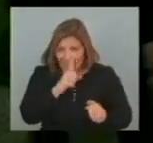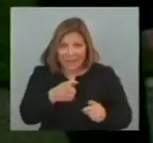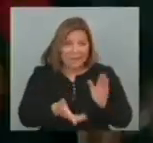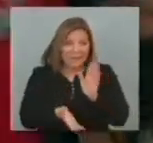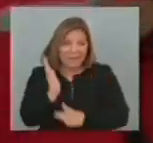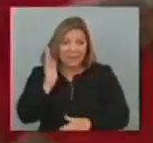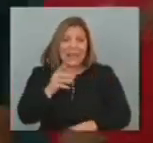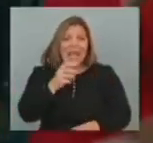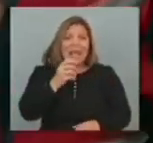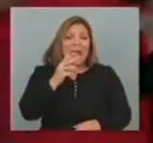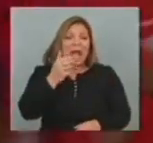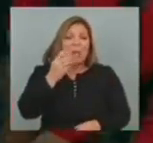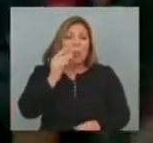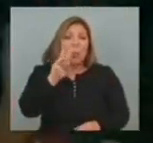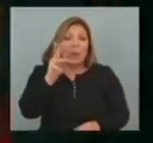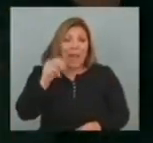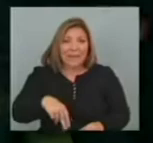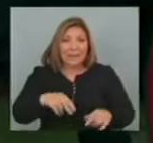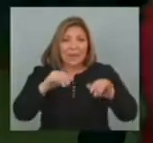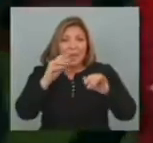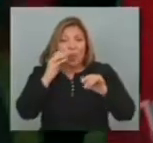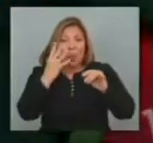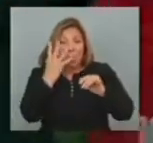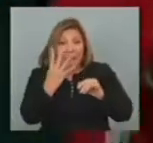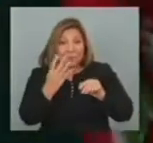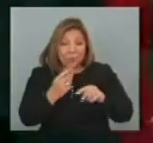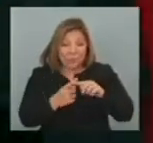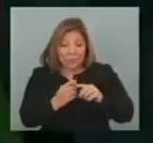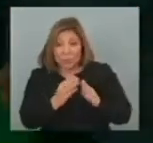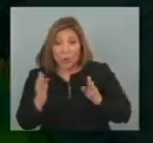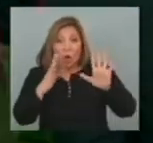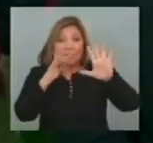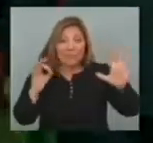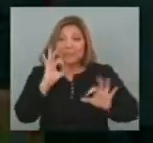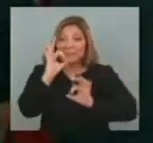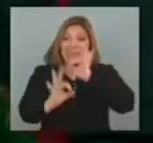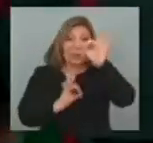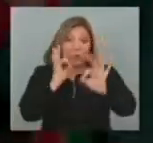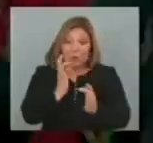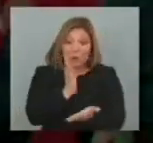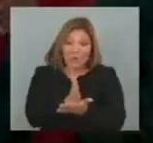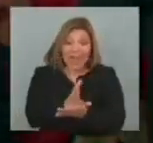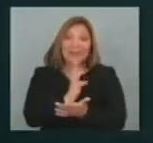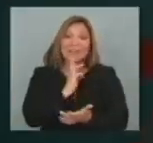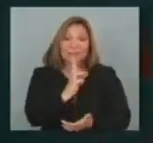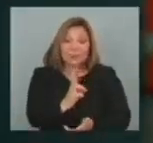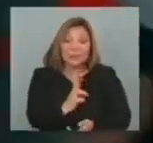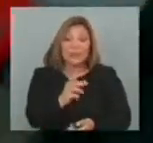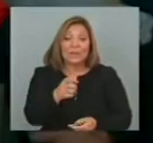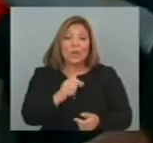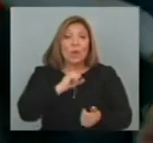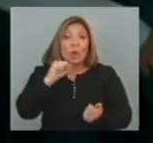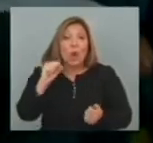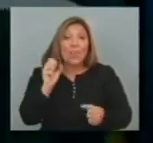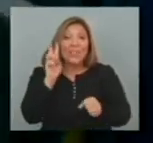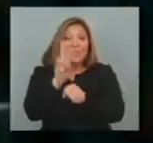cancha Arda Durán Además se jugaron Cuatro de descuento Pero el final de los 90 Terminó en un 0 a 0 Y con este resultado Por el gol de